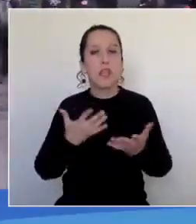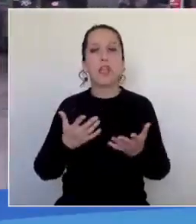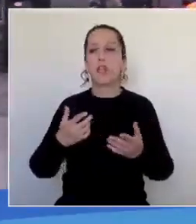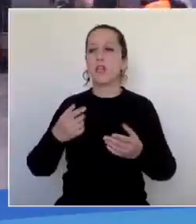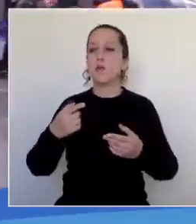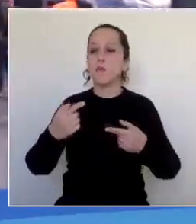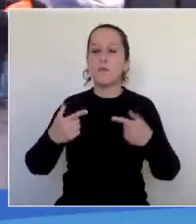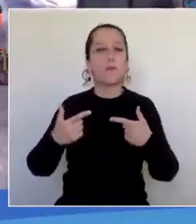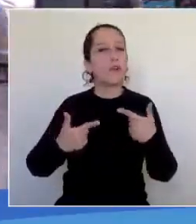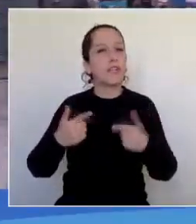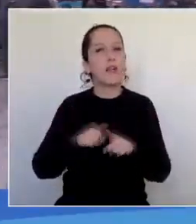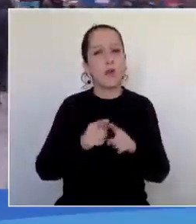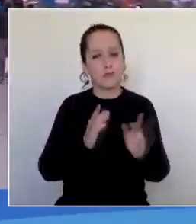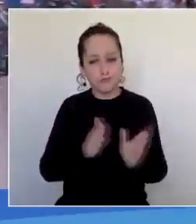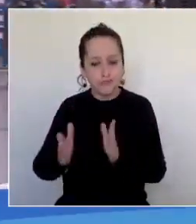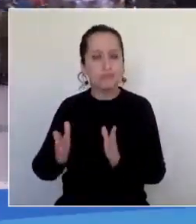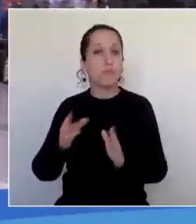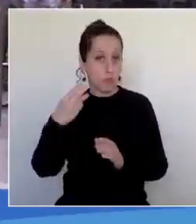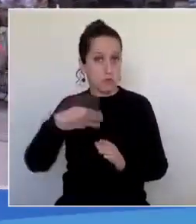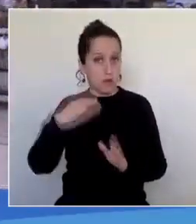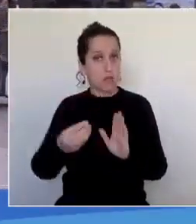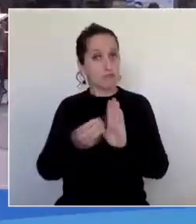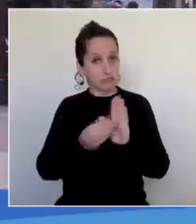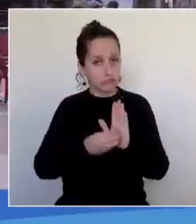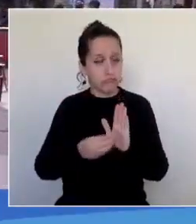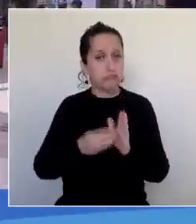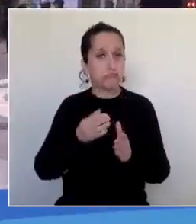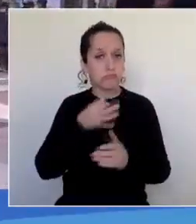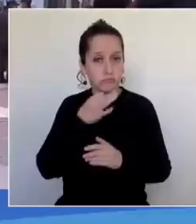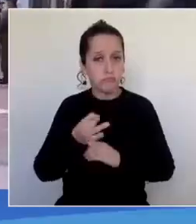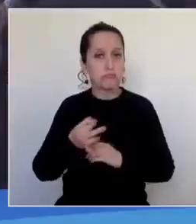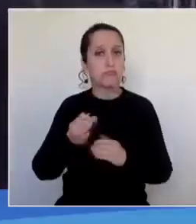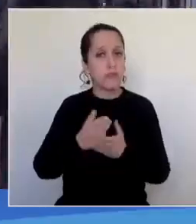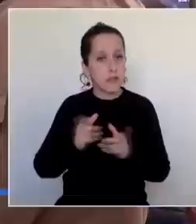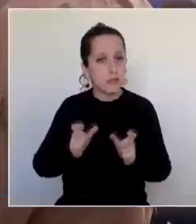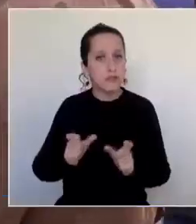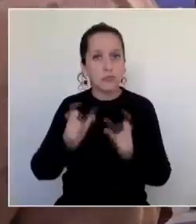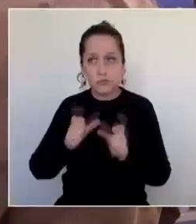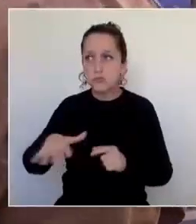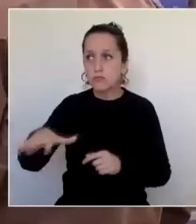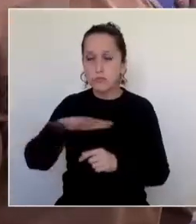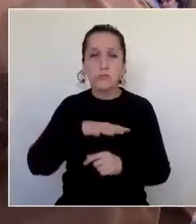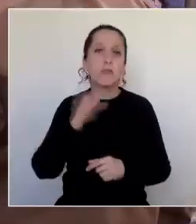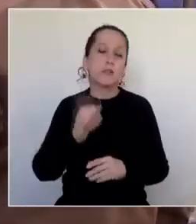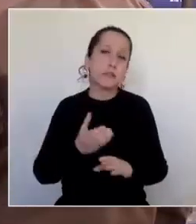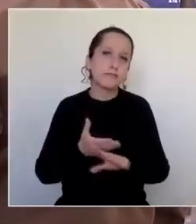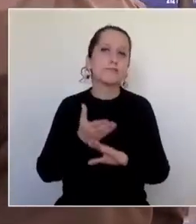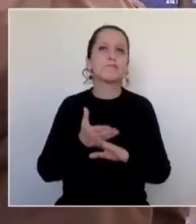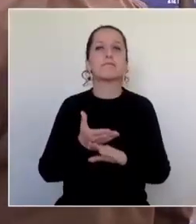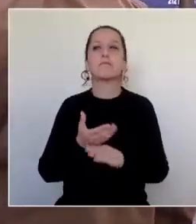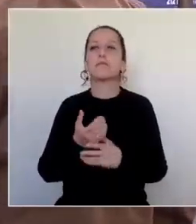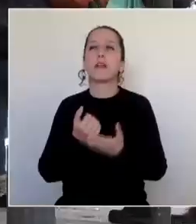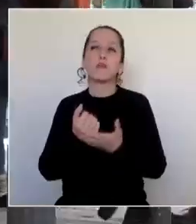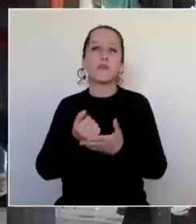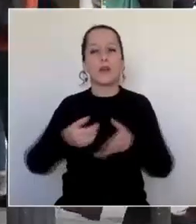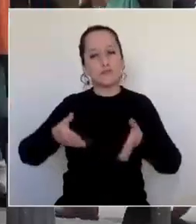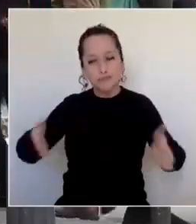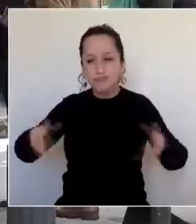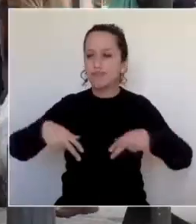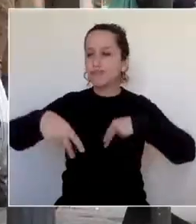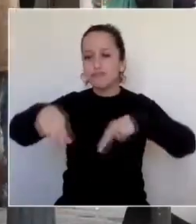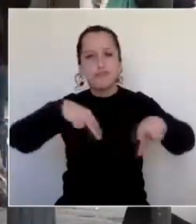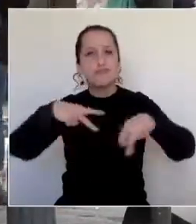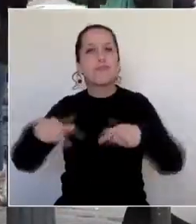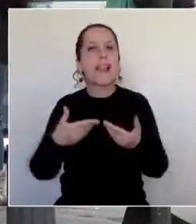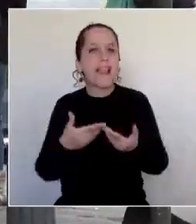ordenamiento que ha establecido el municipio, considerando los requerimientos permanentes de la ciudadanía para contribuir a un libre y seguro